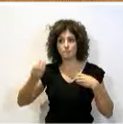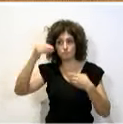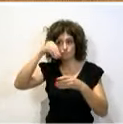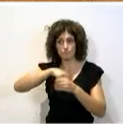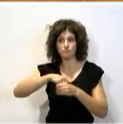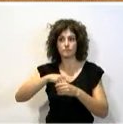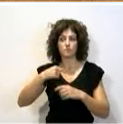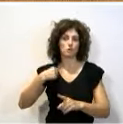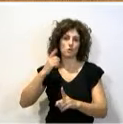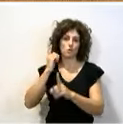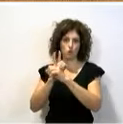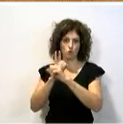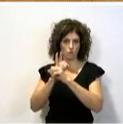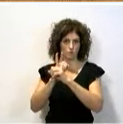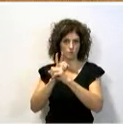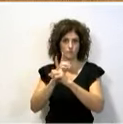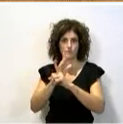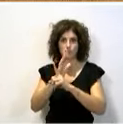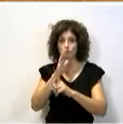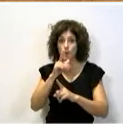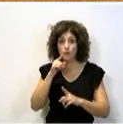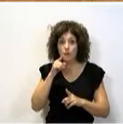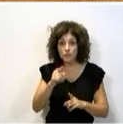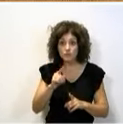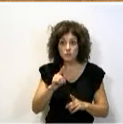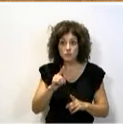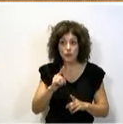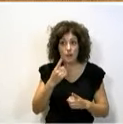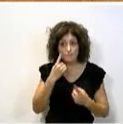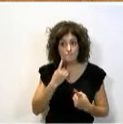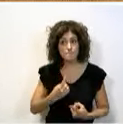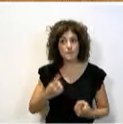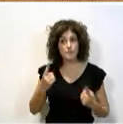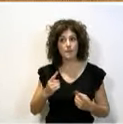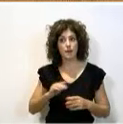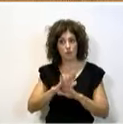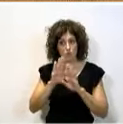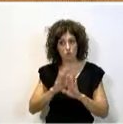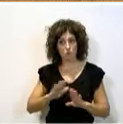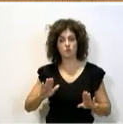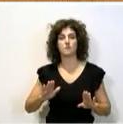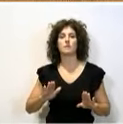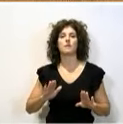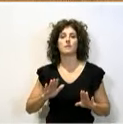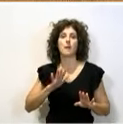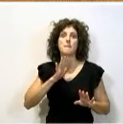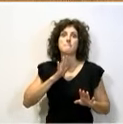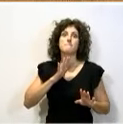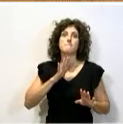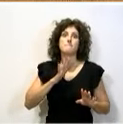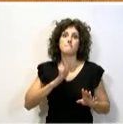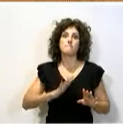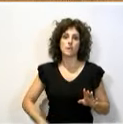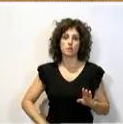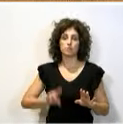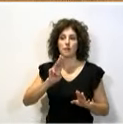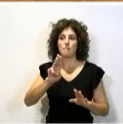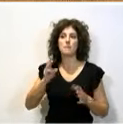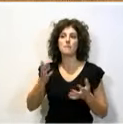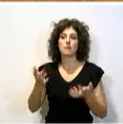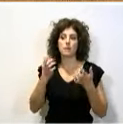esto es la primera y la última vez que me lo van a oír. Menos mal que sacaron, señores del PP, la mayoría absoluta.